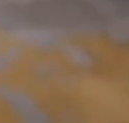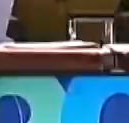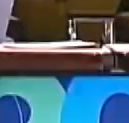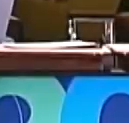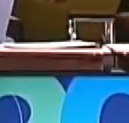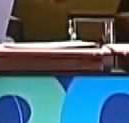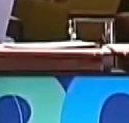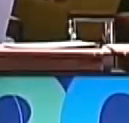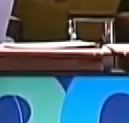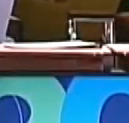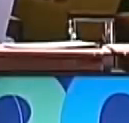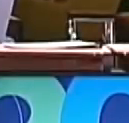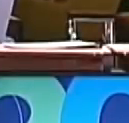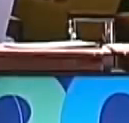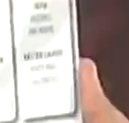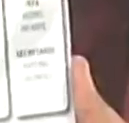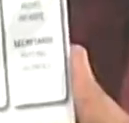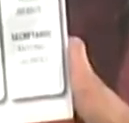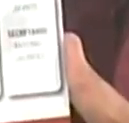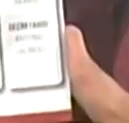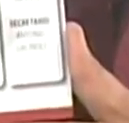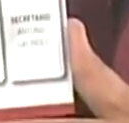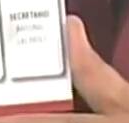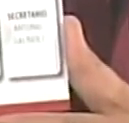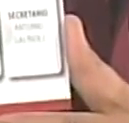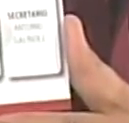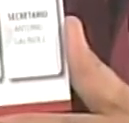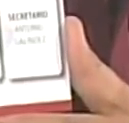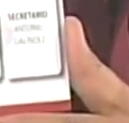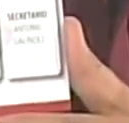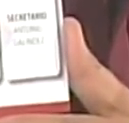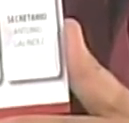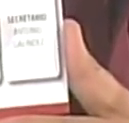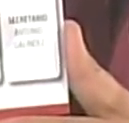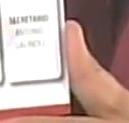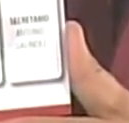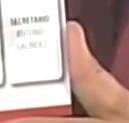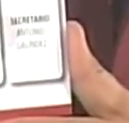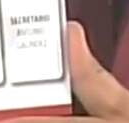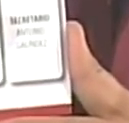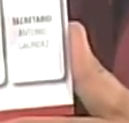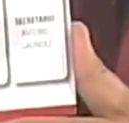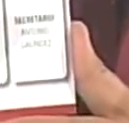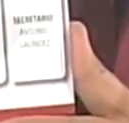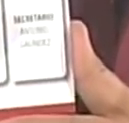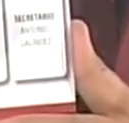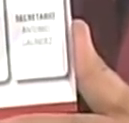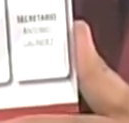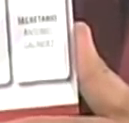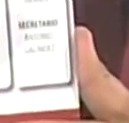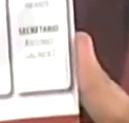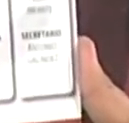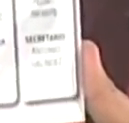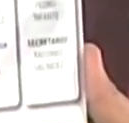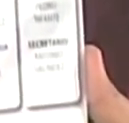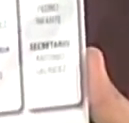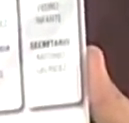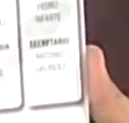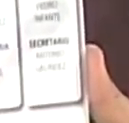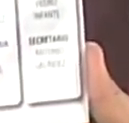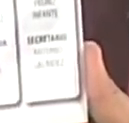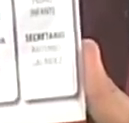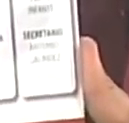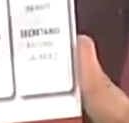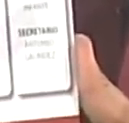Tiene a Diosdado Cabello, jefe. A la diputada lideresa del